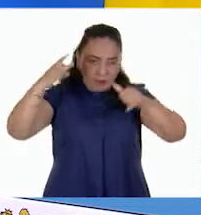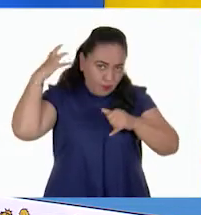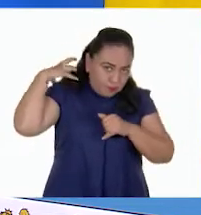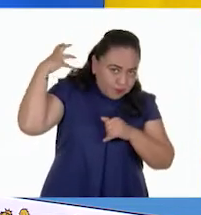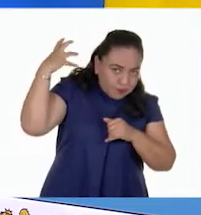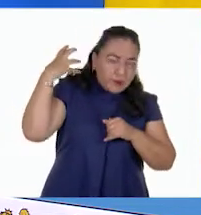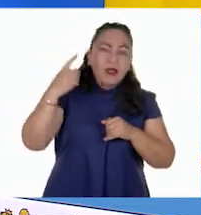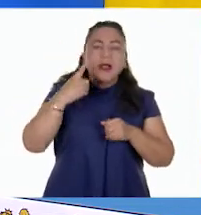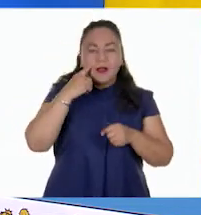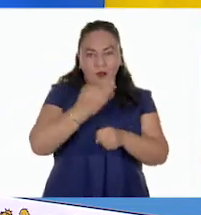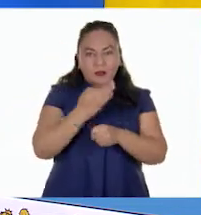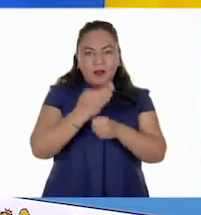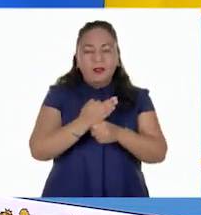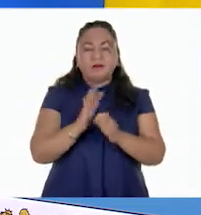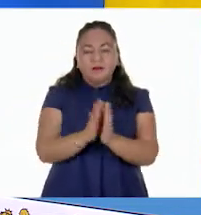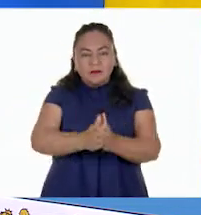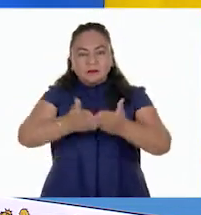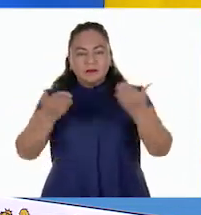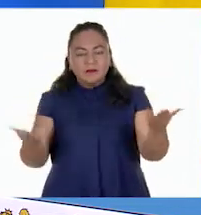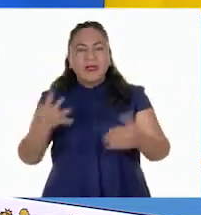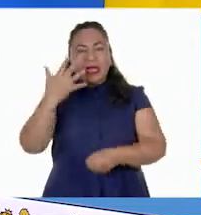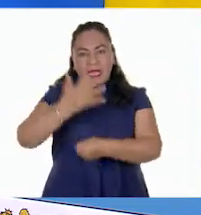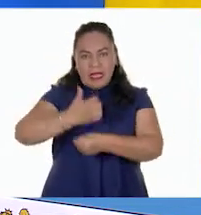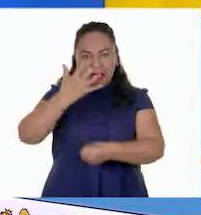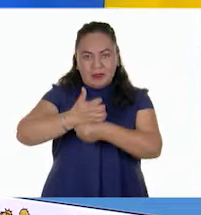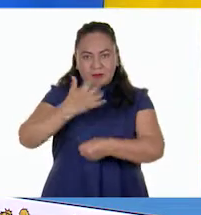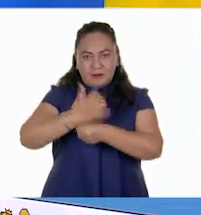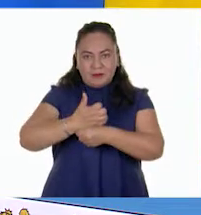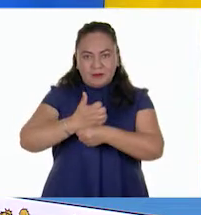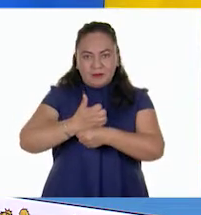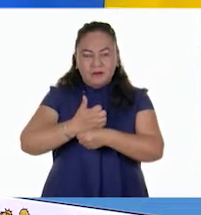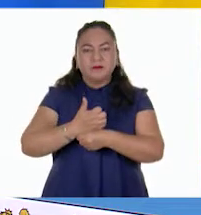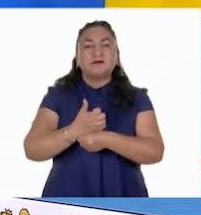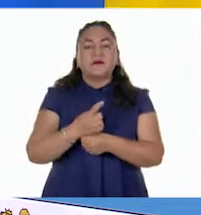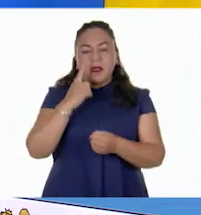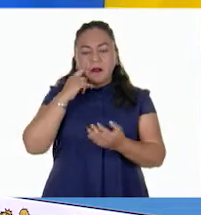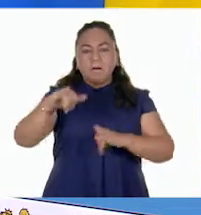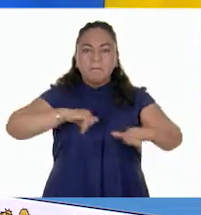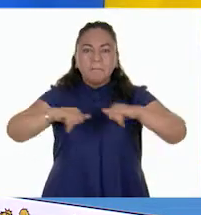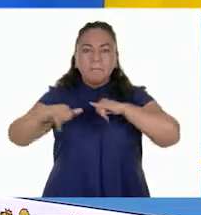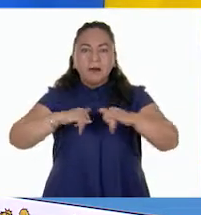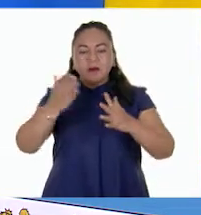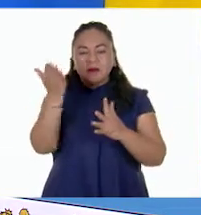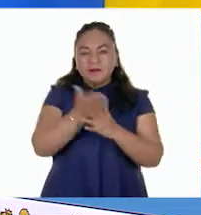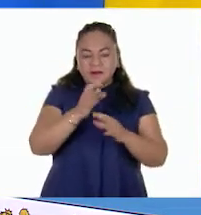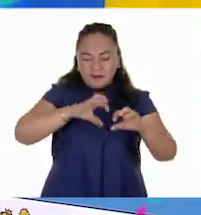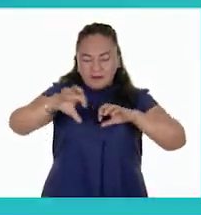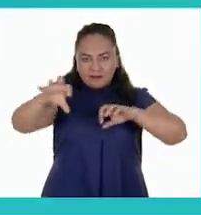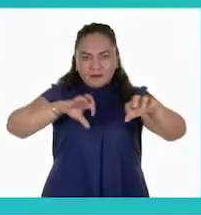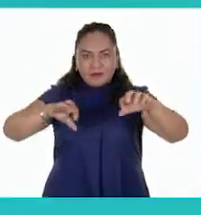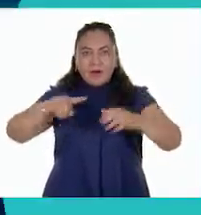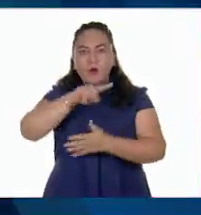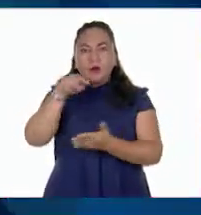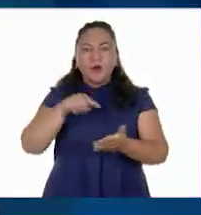el Atlas de Geografía del Mundo de Quinto Grado. Vamos a consultar el mapa de División Política de Asia en la página